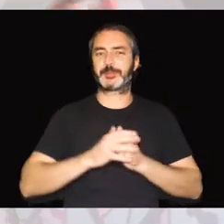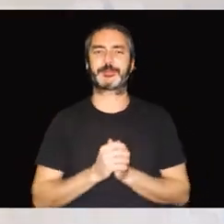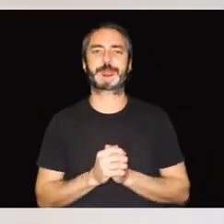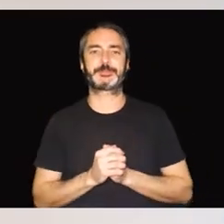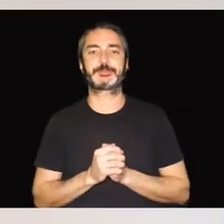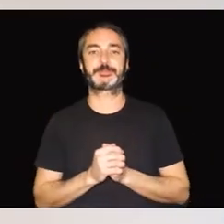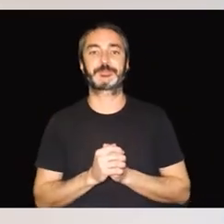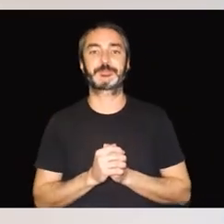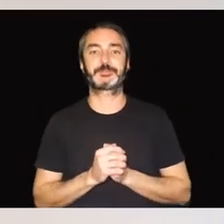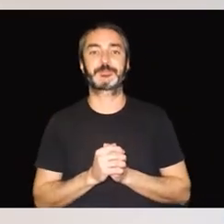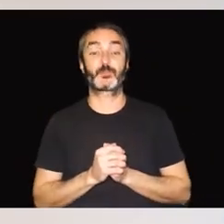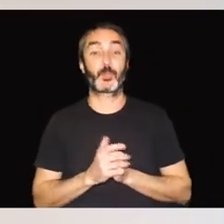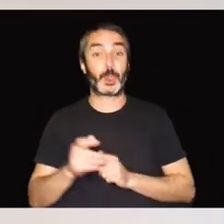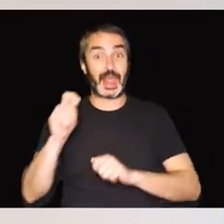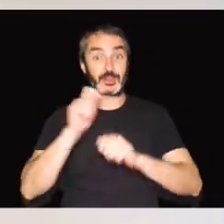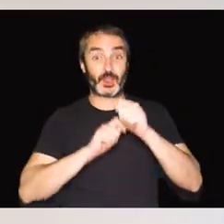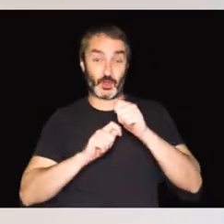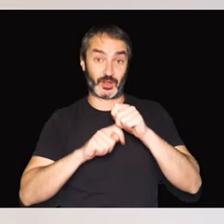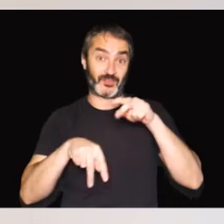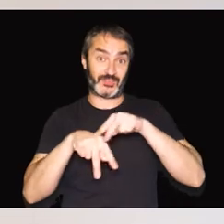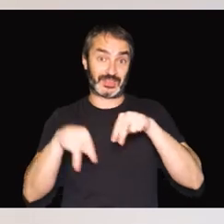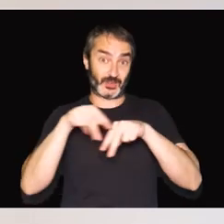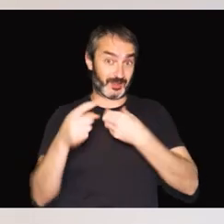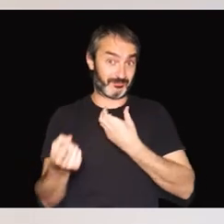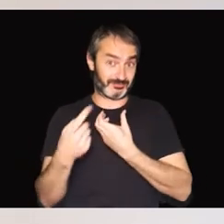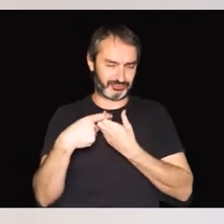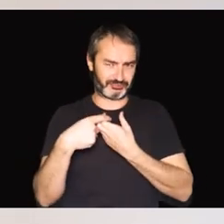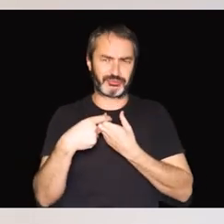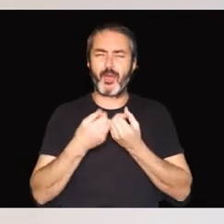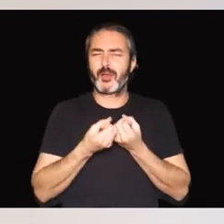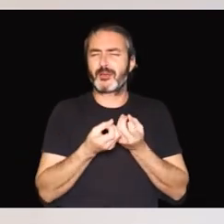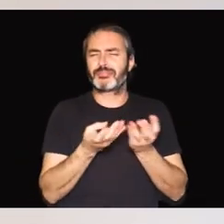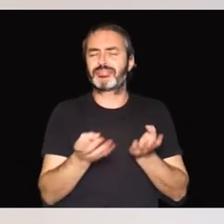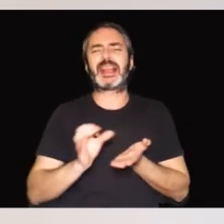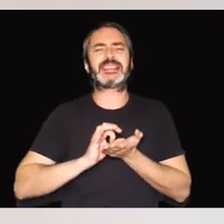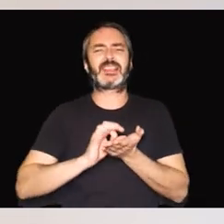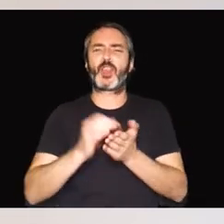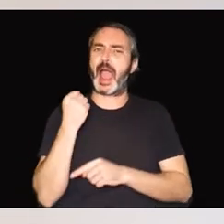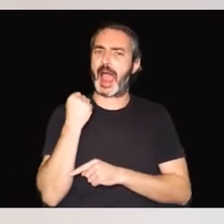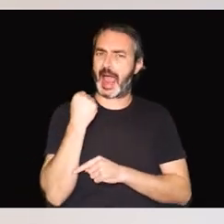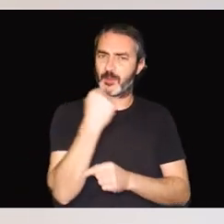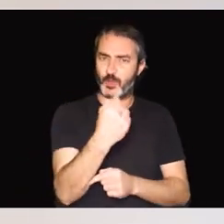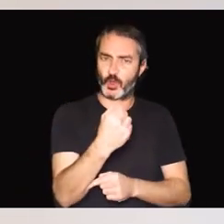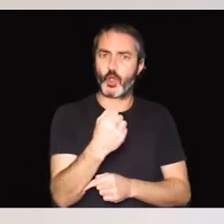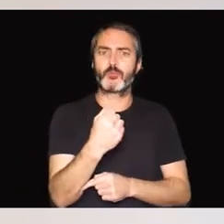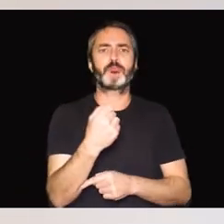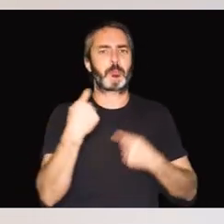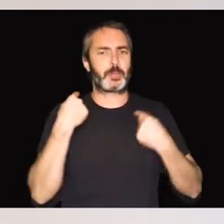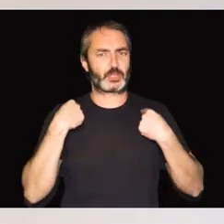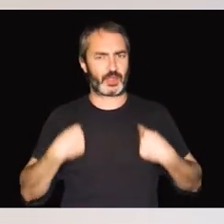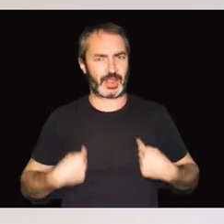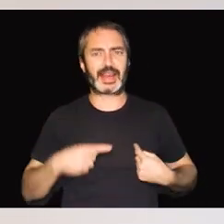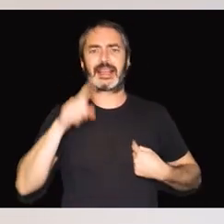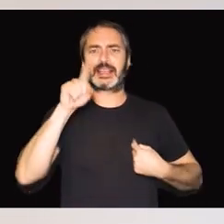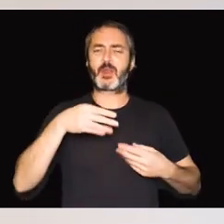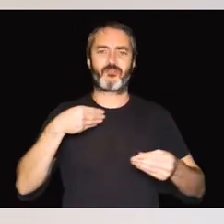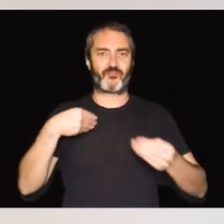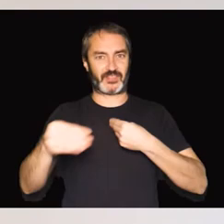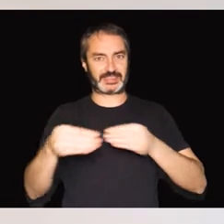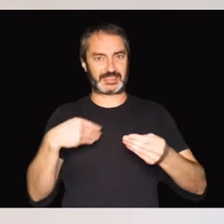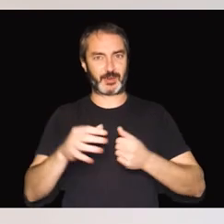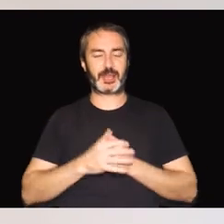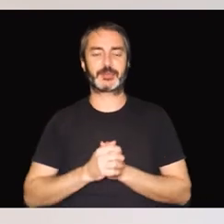Las asociaciones de FESOC ofrecen una amplia gama de servicios de apoyo, personalizados y flexibles.